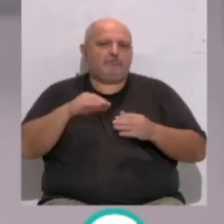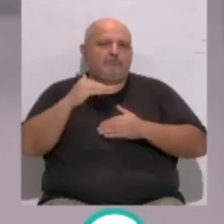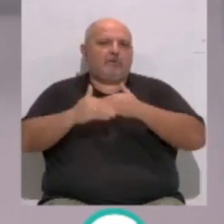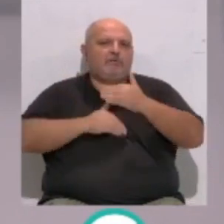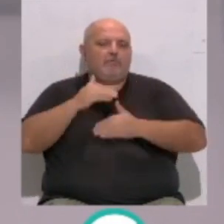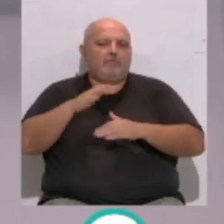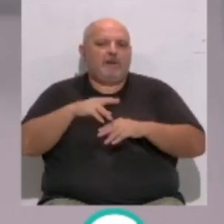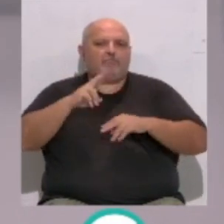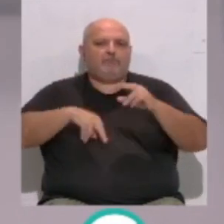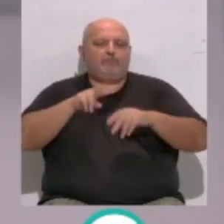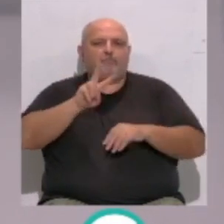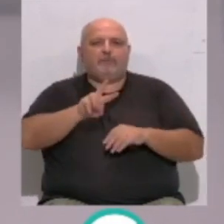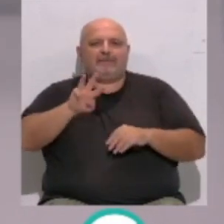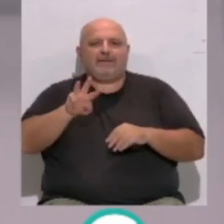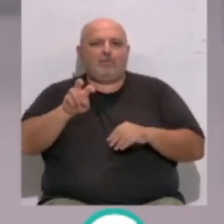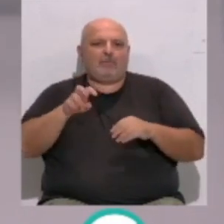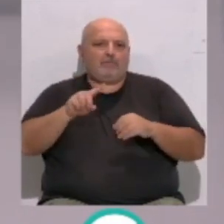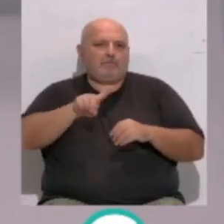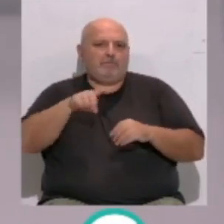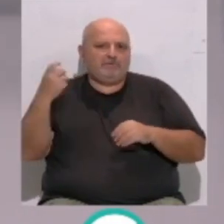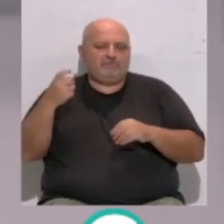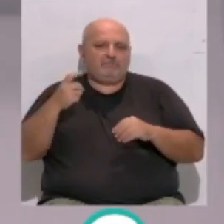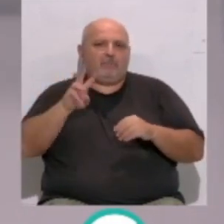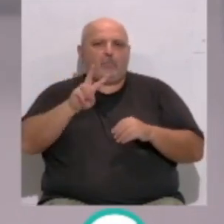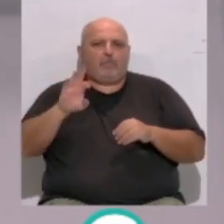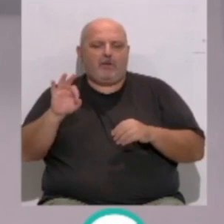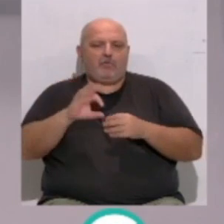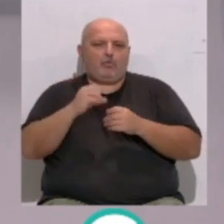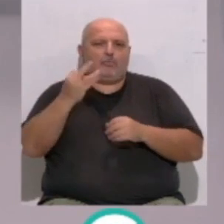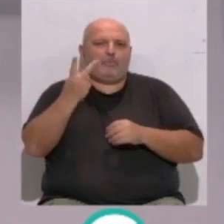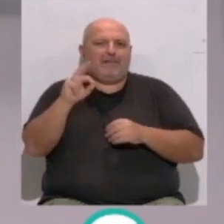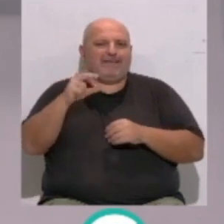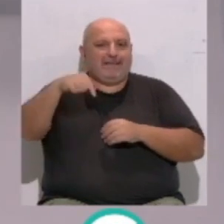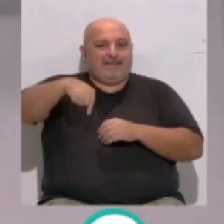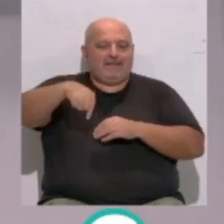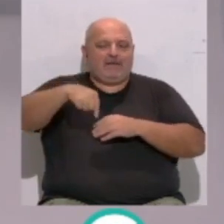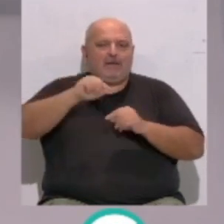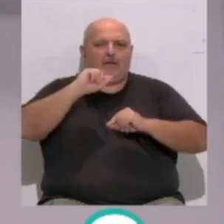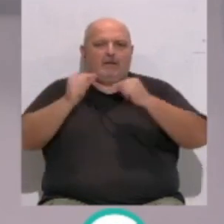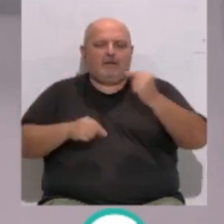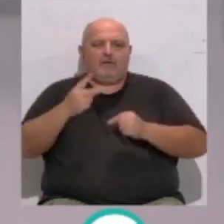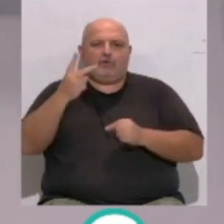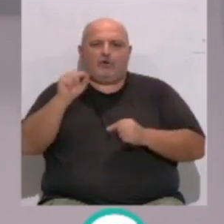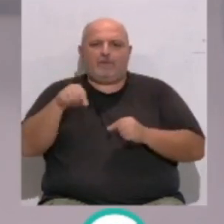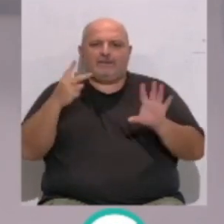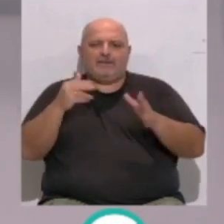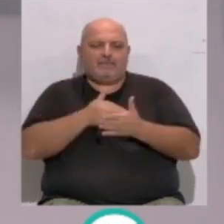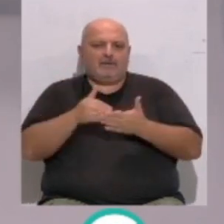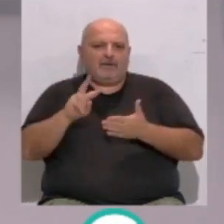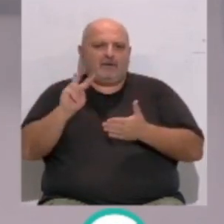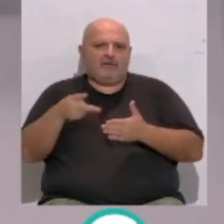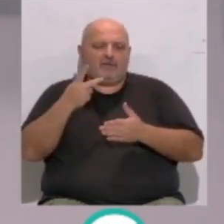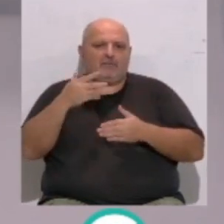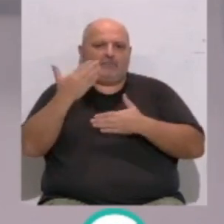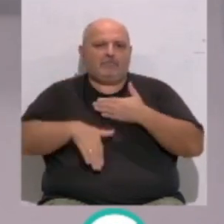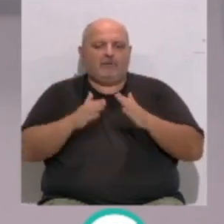para construir 23 nuevas viviendas protegidas en el número 20 de esta calle con un presupuesto de 2,7 millones de euros y